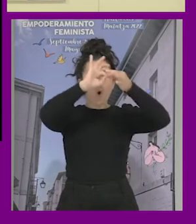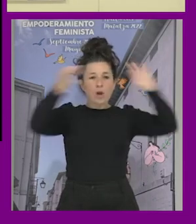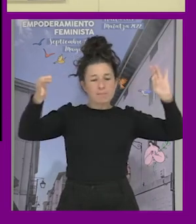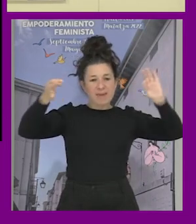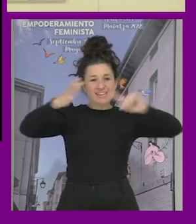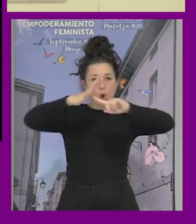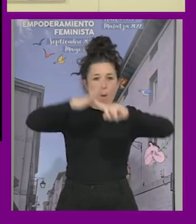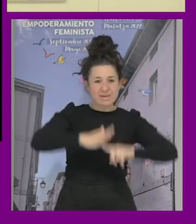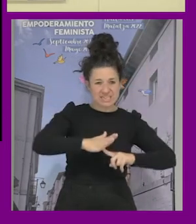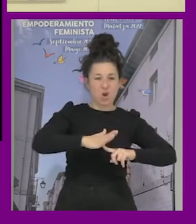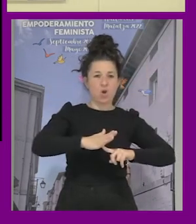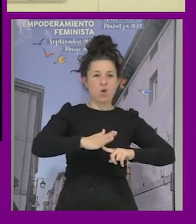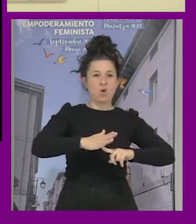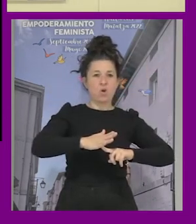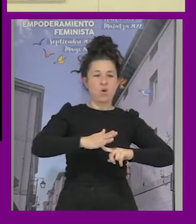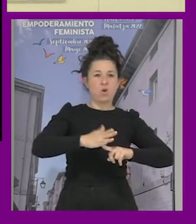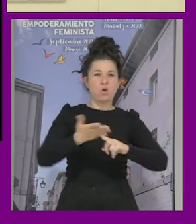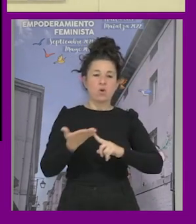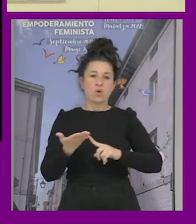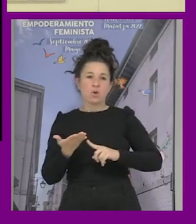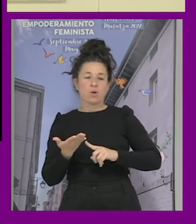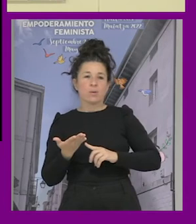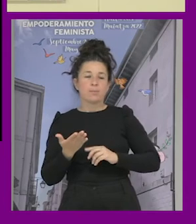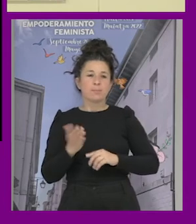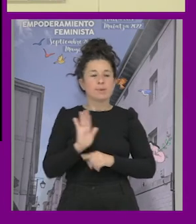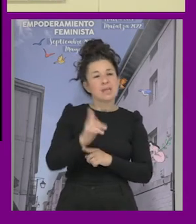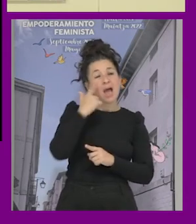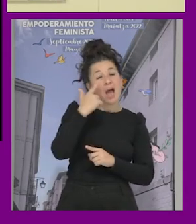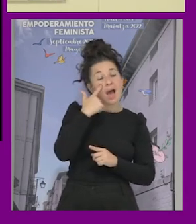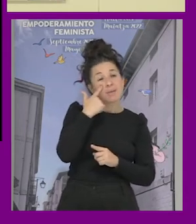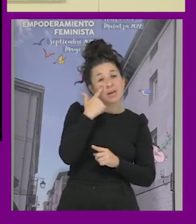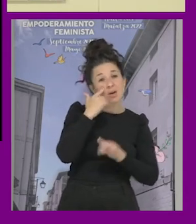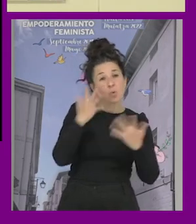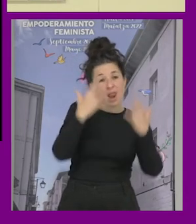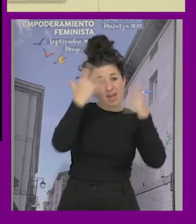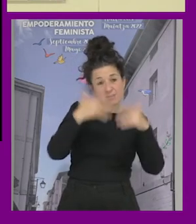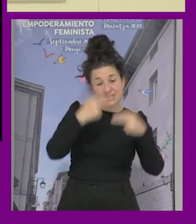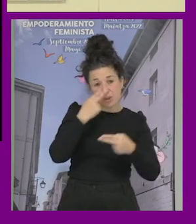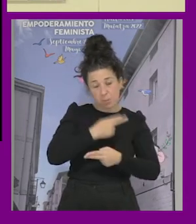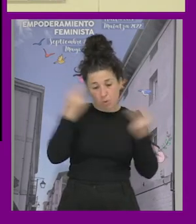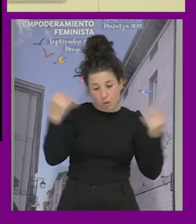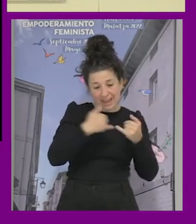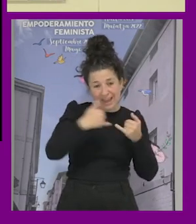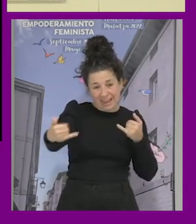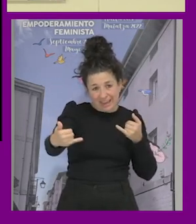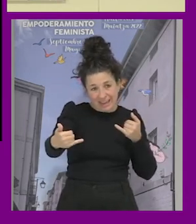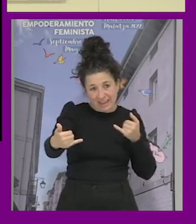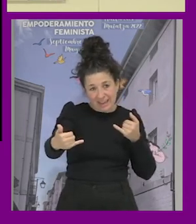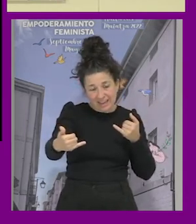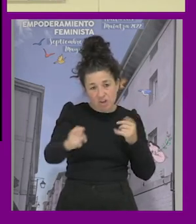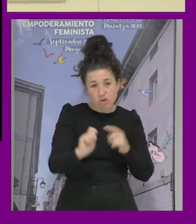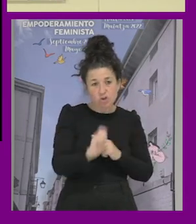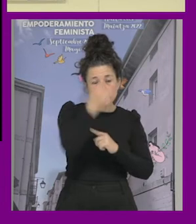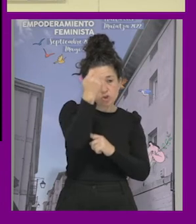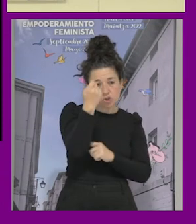plantea esta esta lógica de a ver qué eje de la administración consigue que la responsable de centros educativos